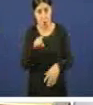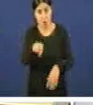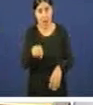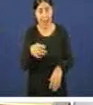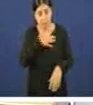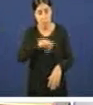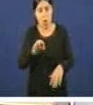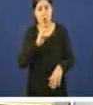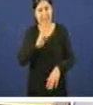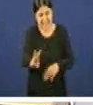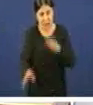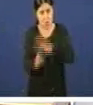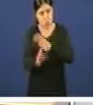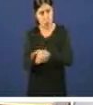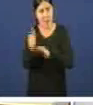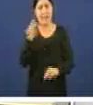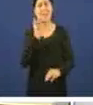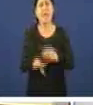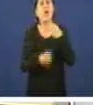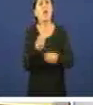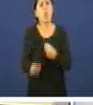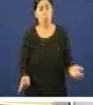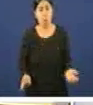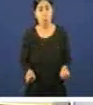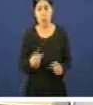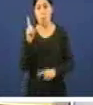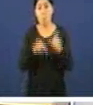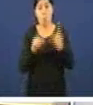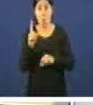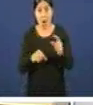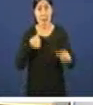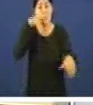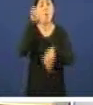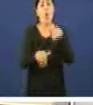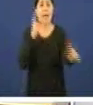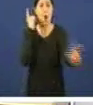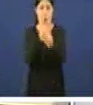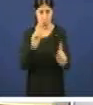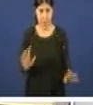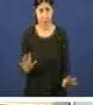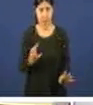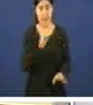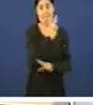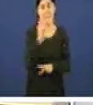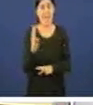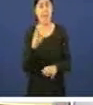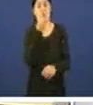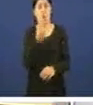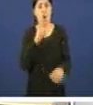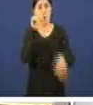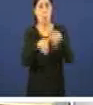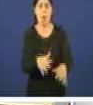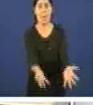durante tres anos máis que en oficio o bloque nacionalista galego votou en contra PP e PSOE votaron a favor